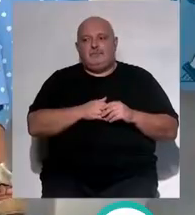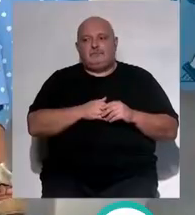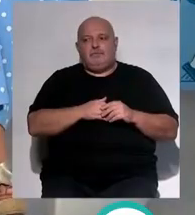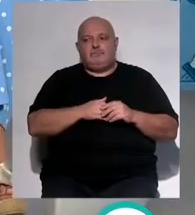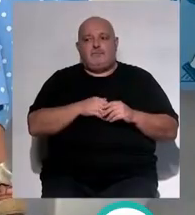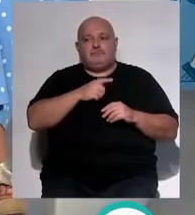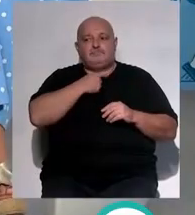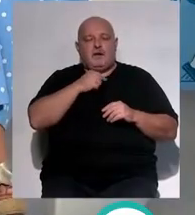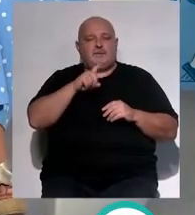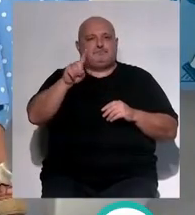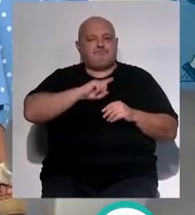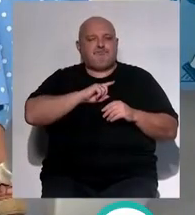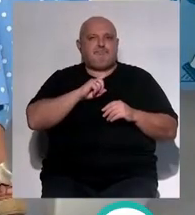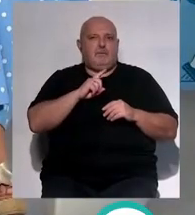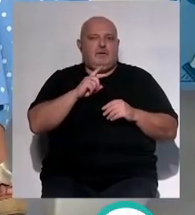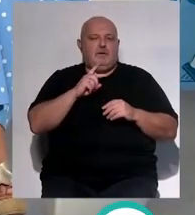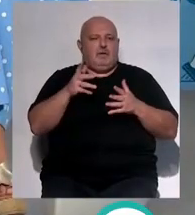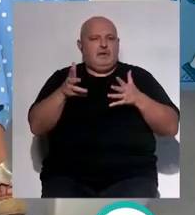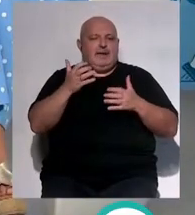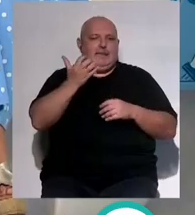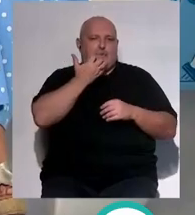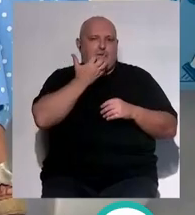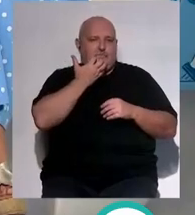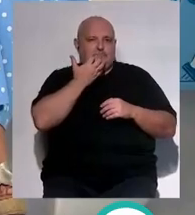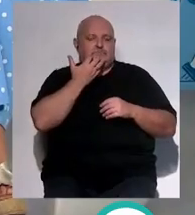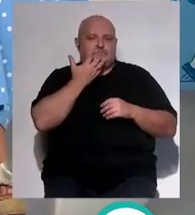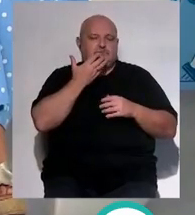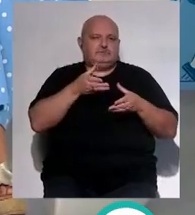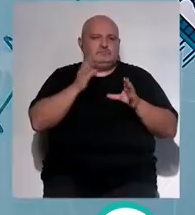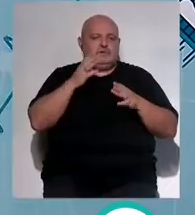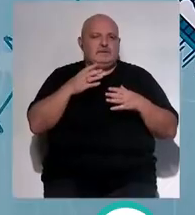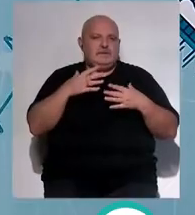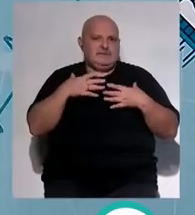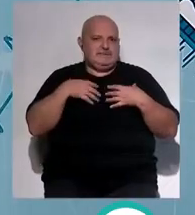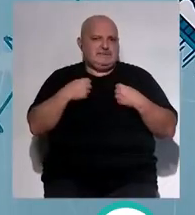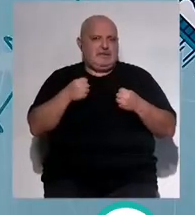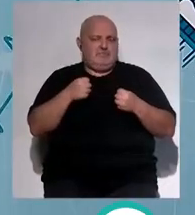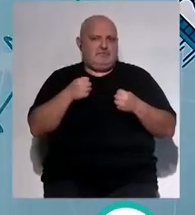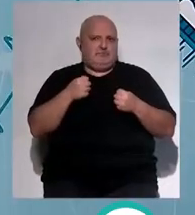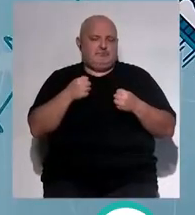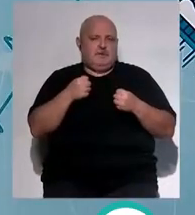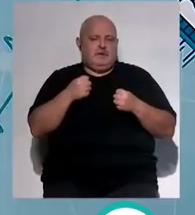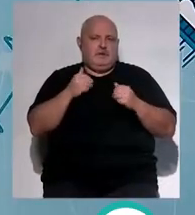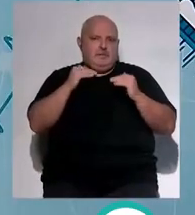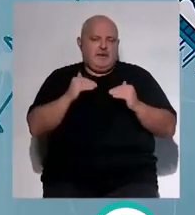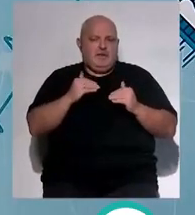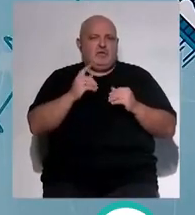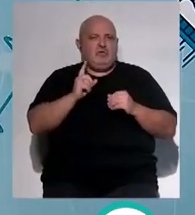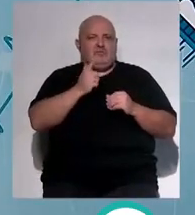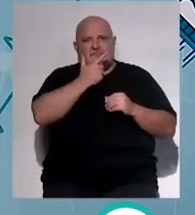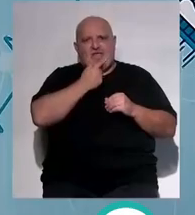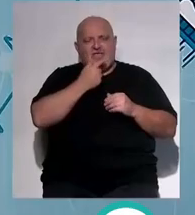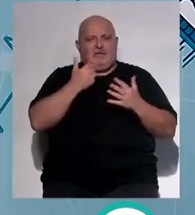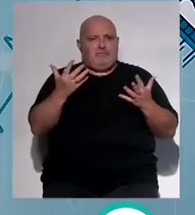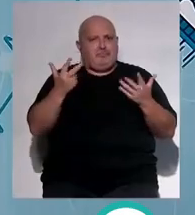me gustaría que nos ofreciera algunos ejemplos de desayunos saludables que sean menos complicados quizás